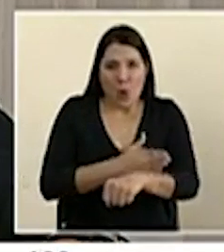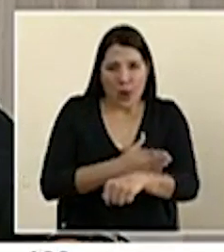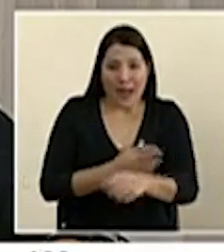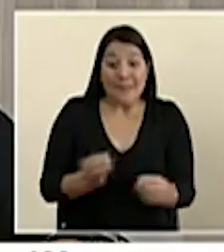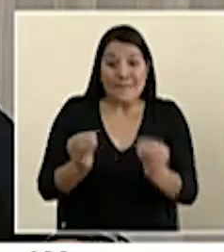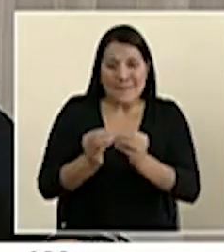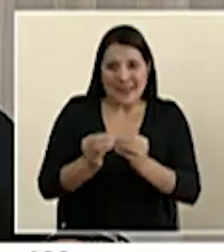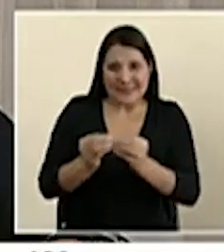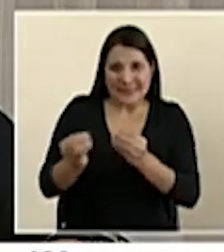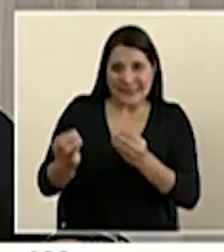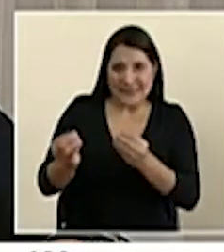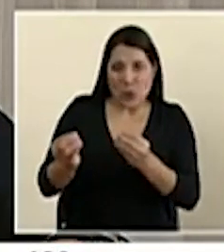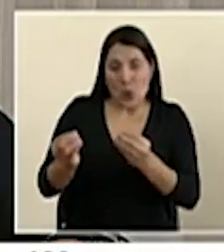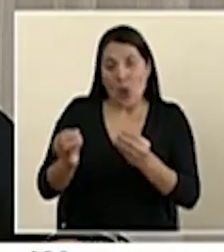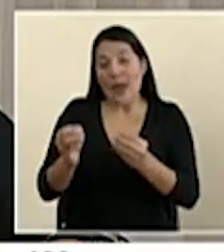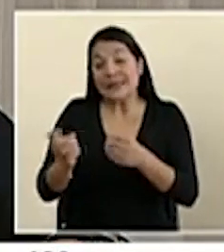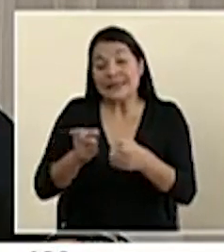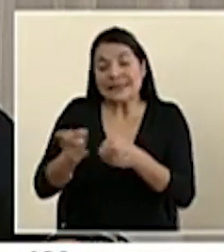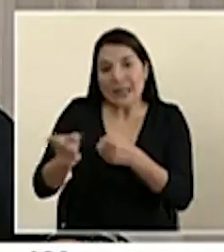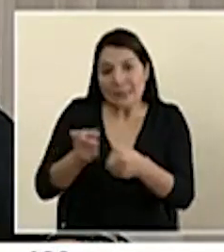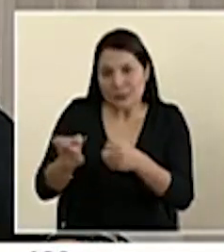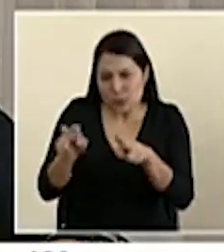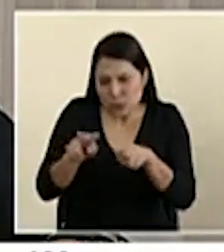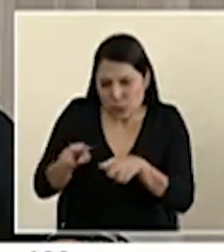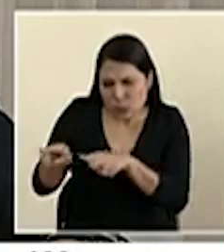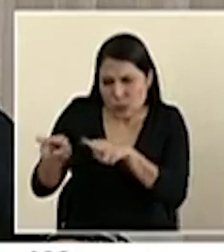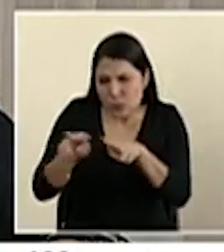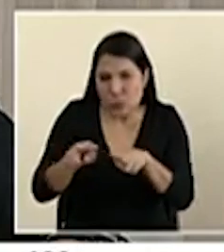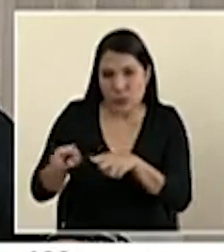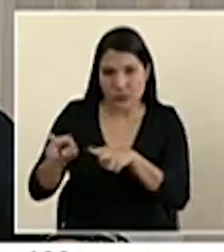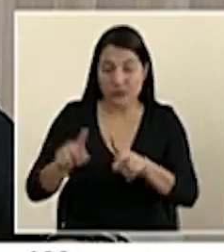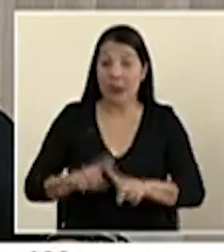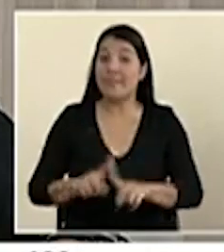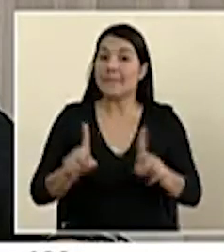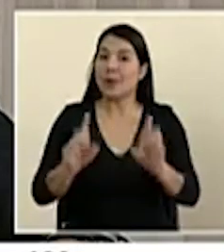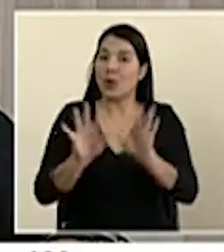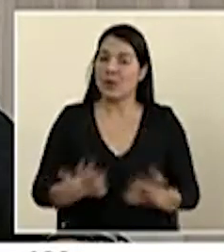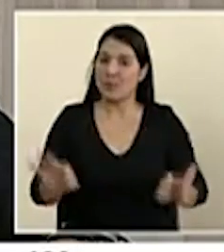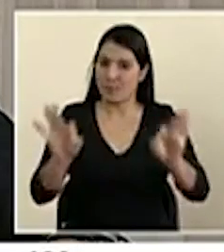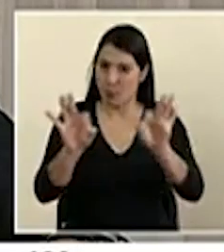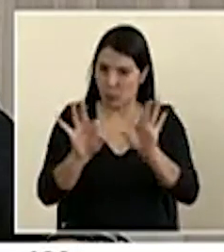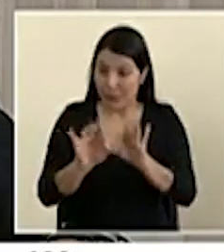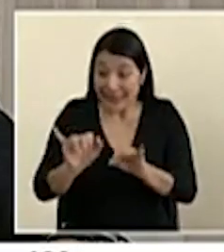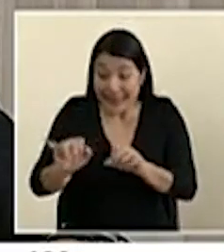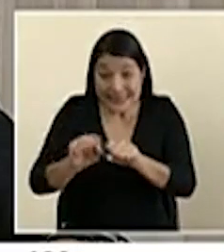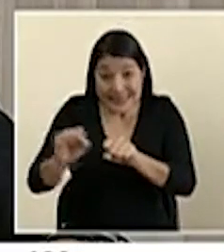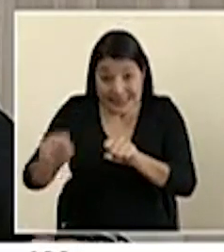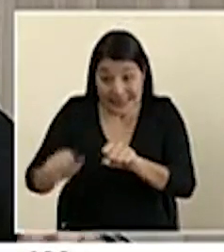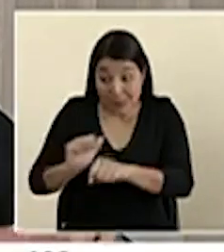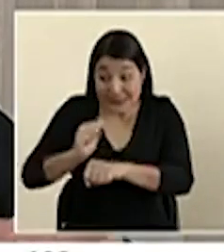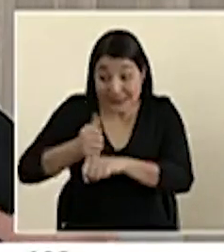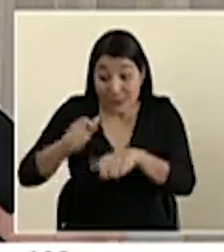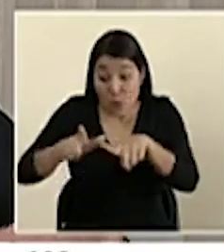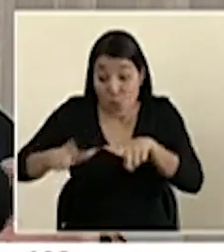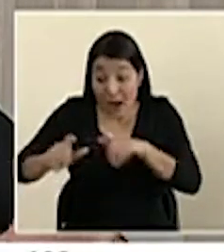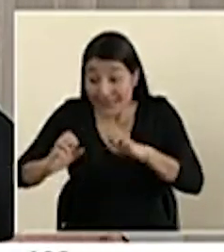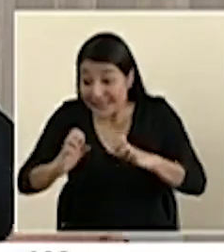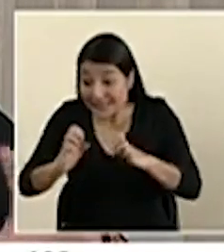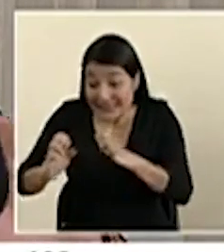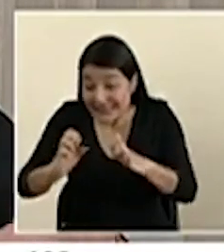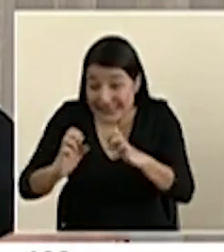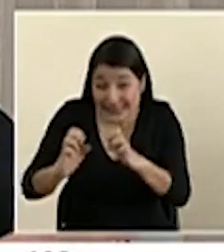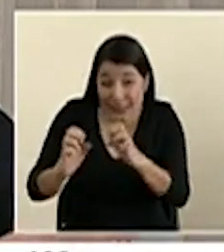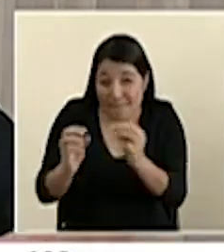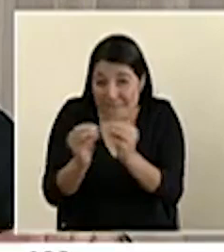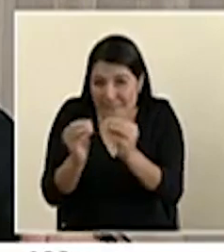sentinela mientras tengamos activo el COVID-19. Lo importante es que este sistema justamente nos permite saber si tenemos que ser mucho más